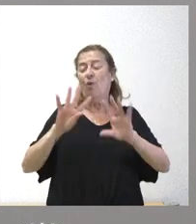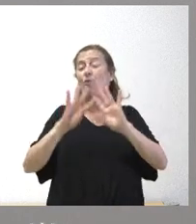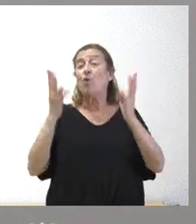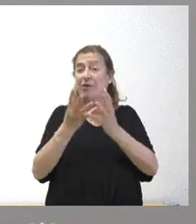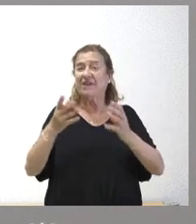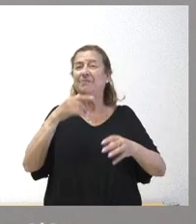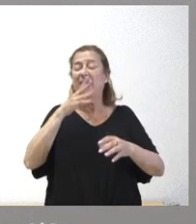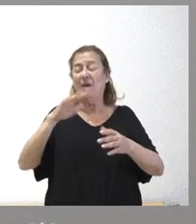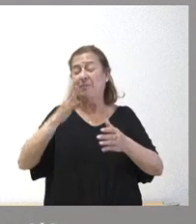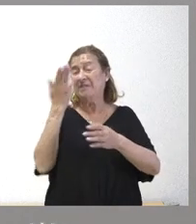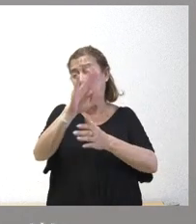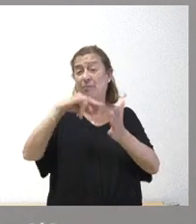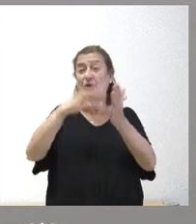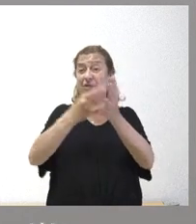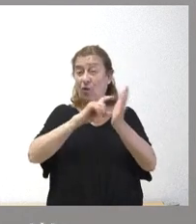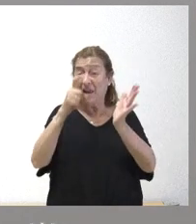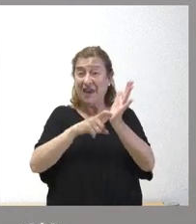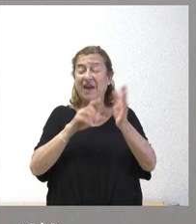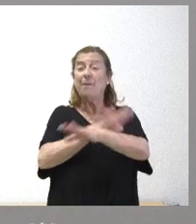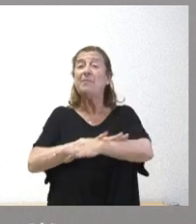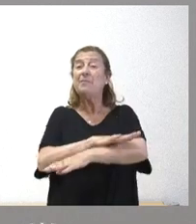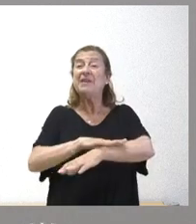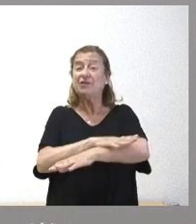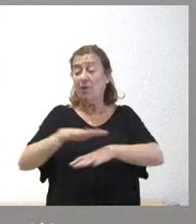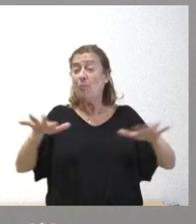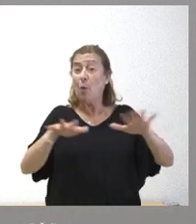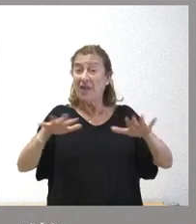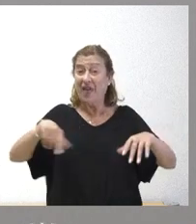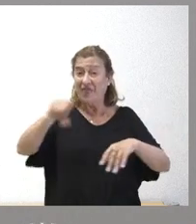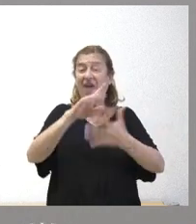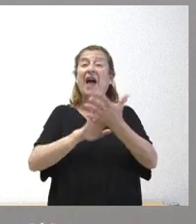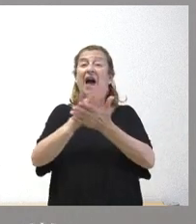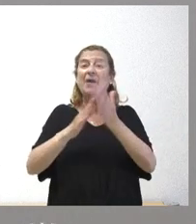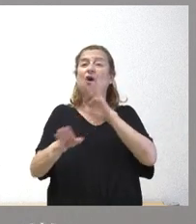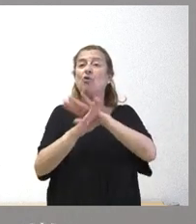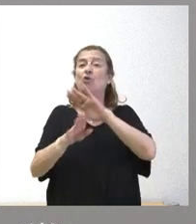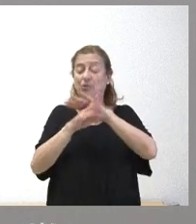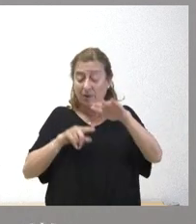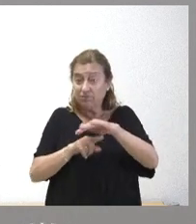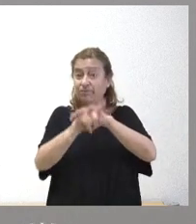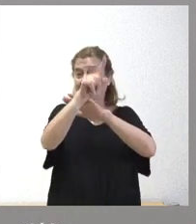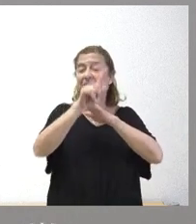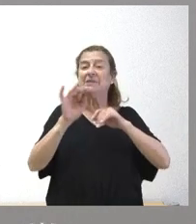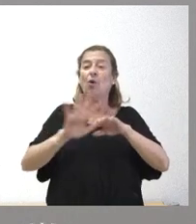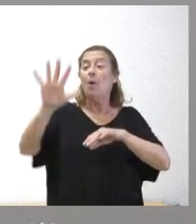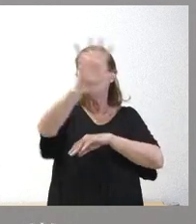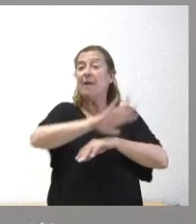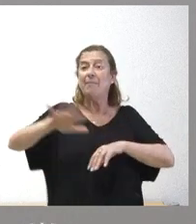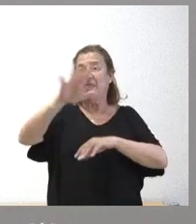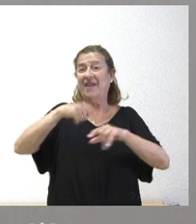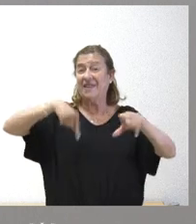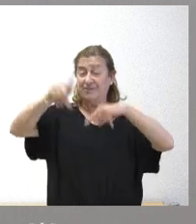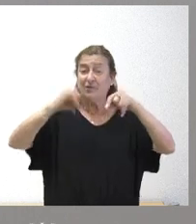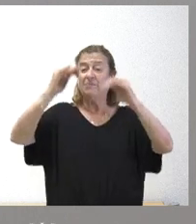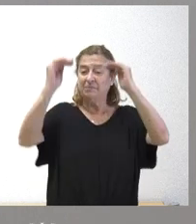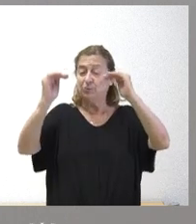el proyecto de legislatura, el ministro de Movilidad hablaba de seguir avanzando en el mapa del transporte y reducir esas rutas. Saben ustedes